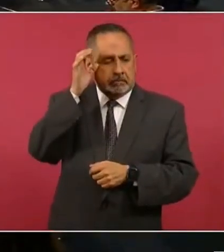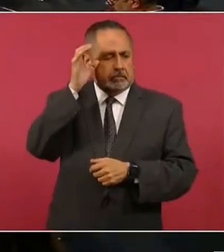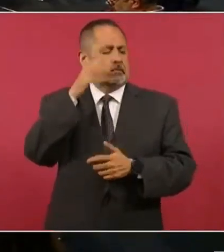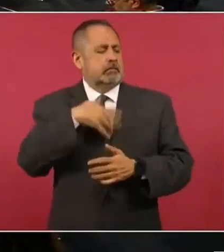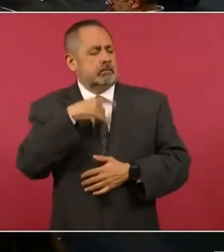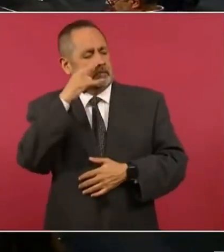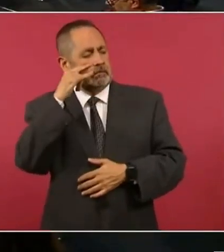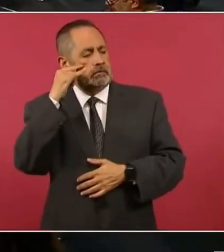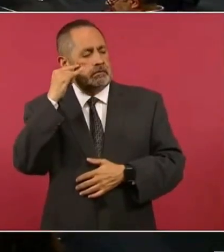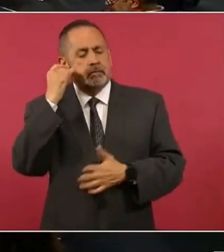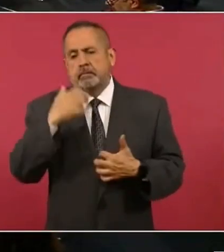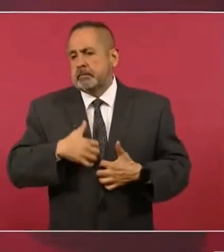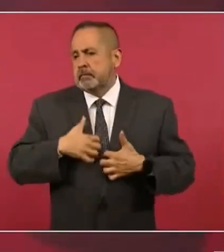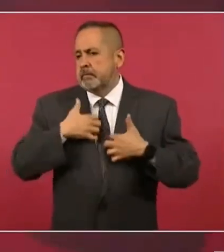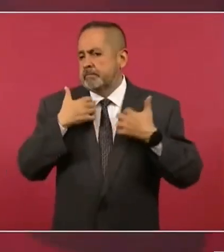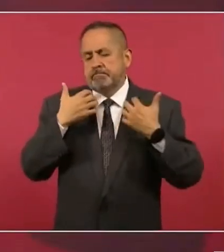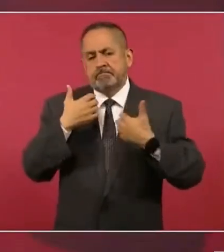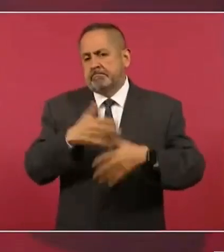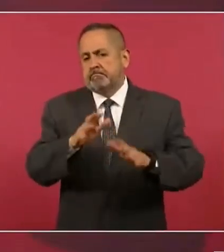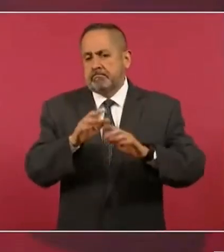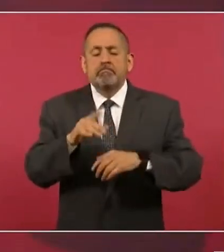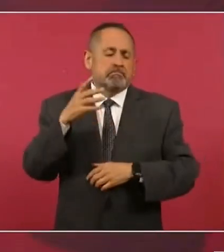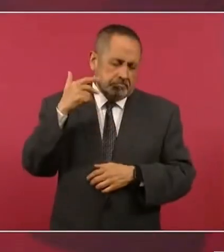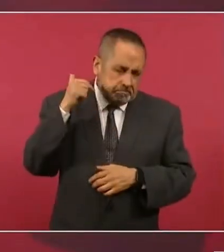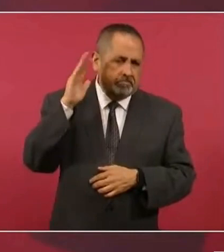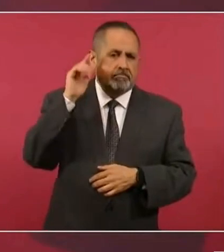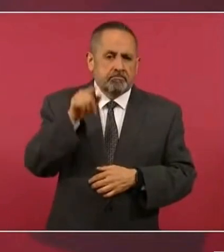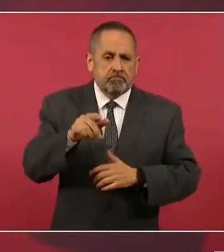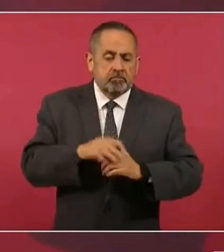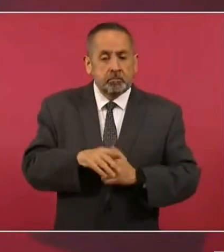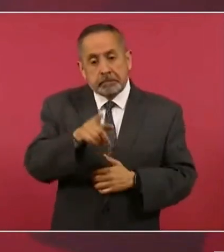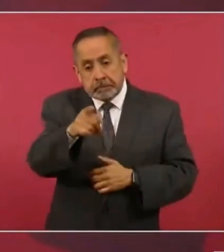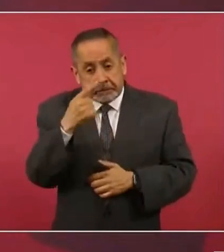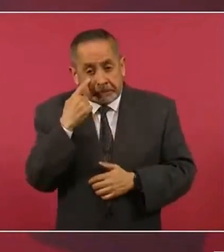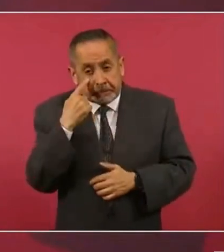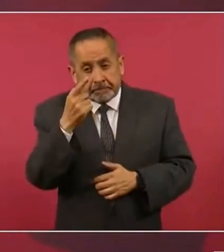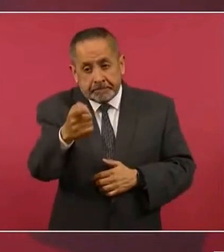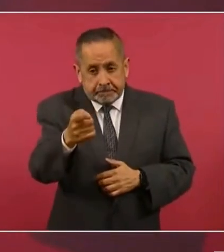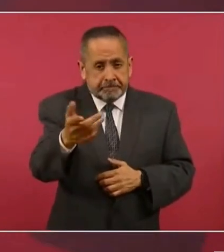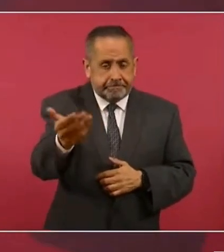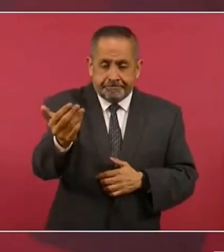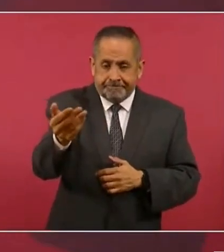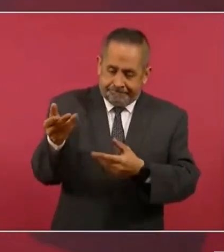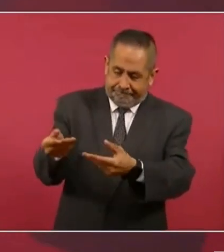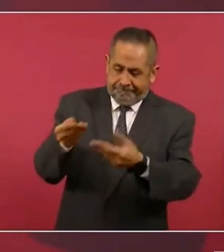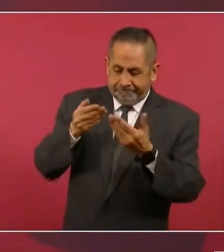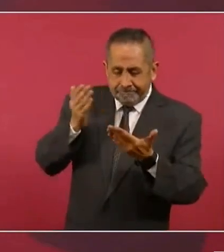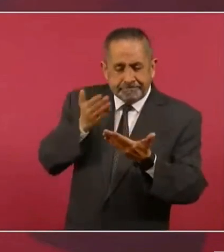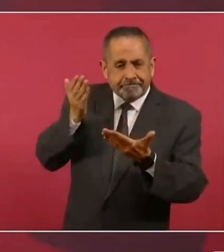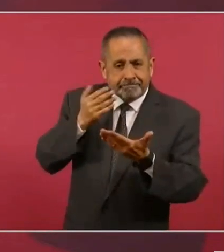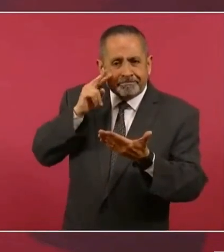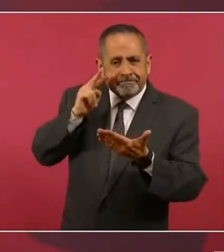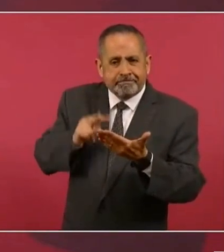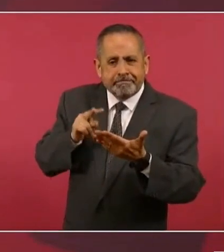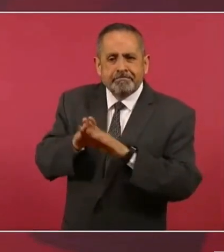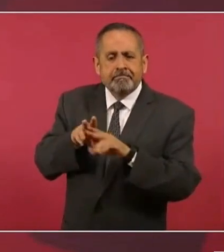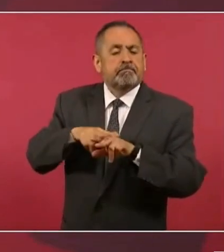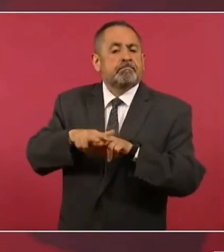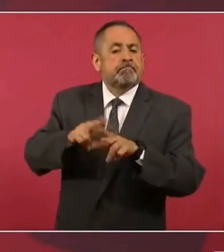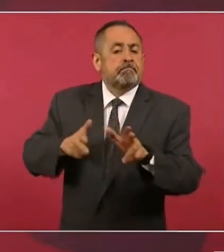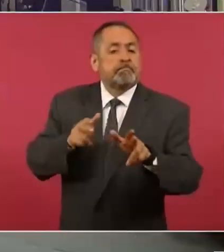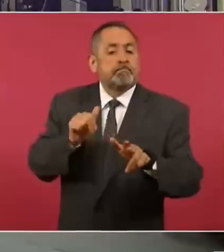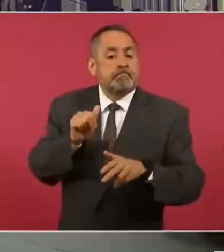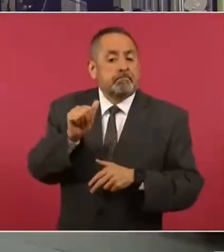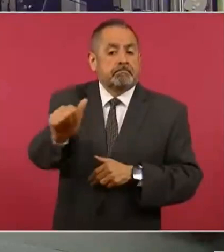mucho a los del gobierno de China en ese entonces entonces vamos a ver si podemos hacer algo con el tren a